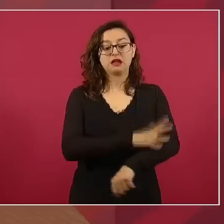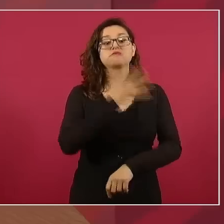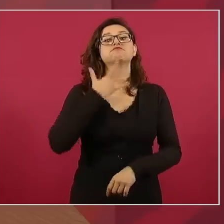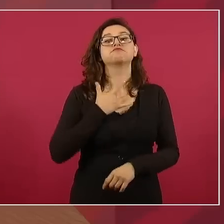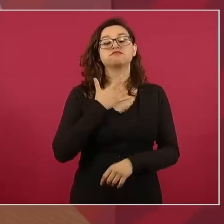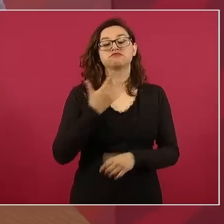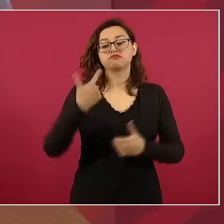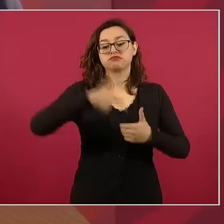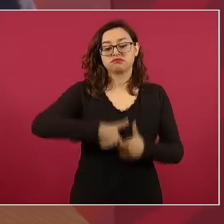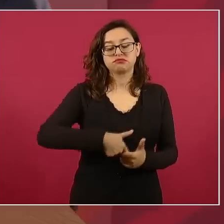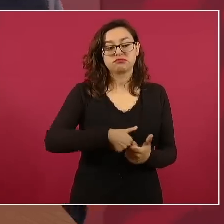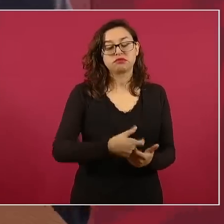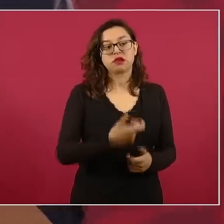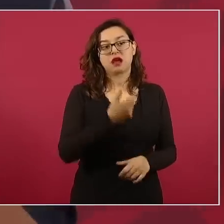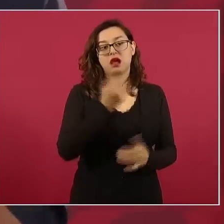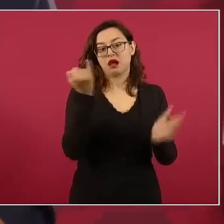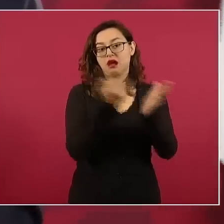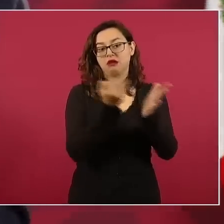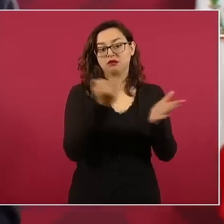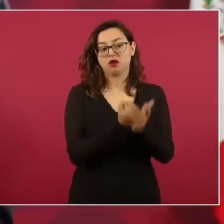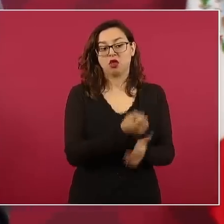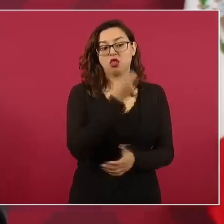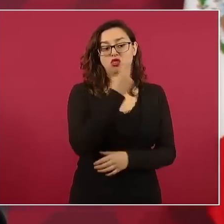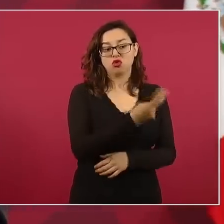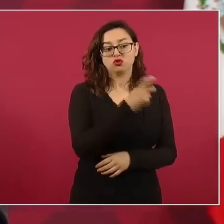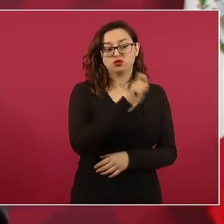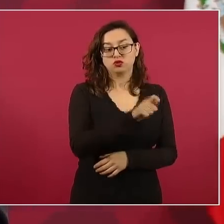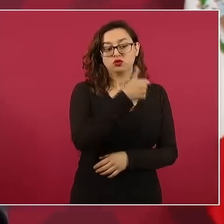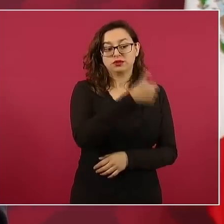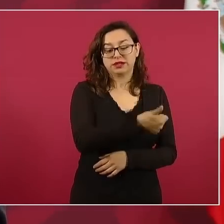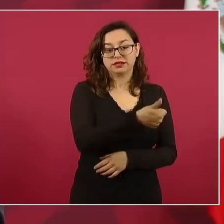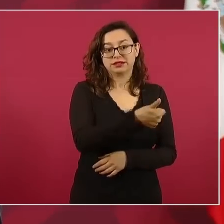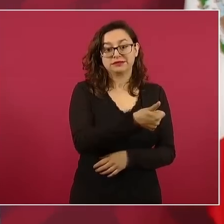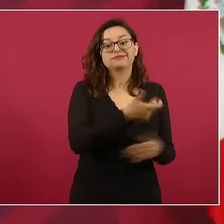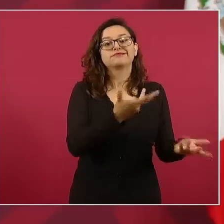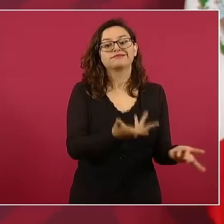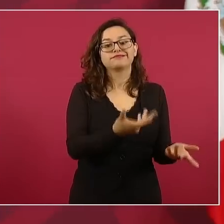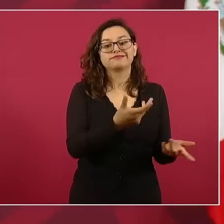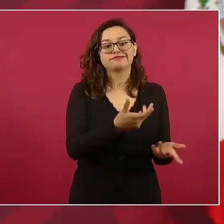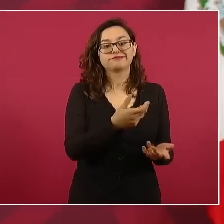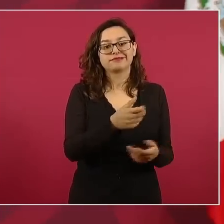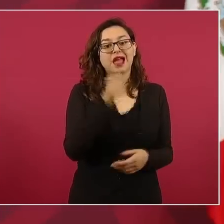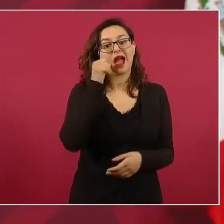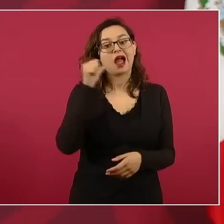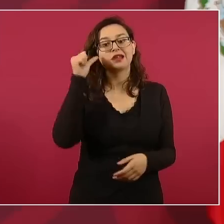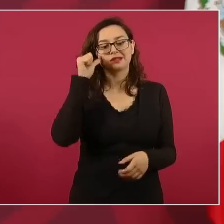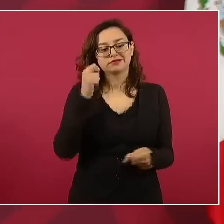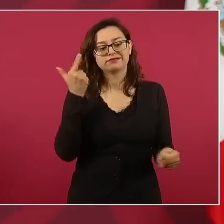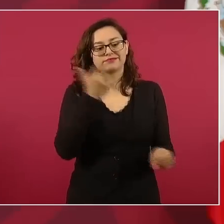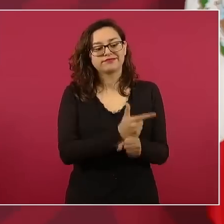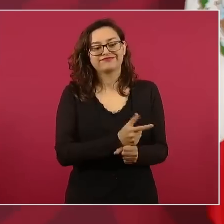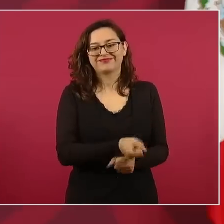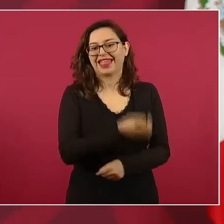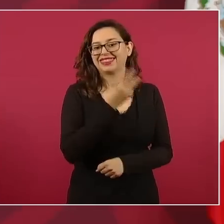ahora en el dato de ayer ya son tres puntos